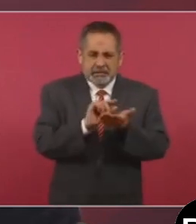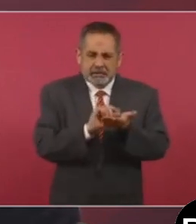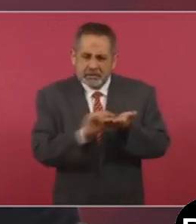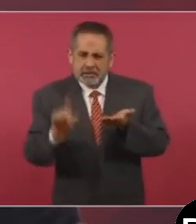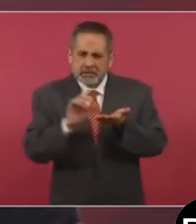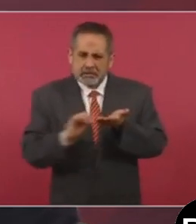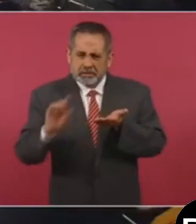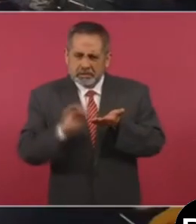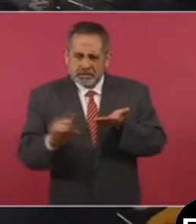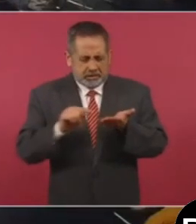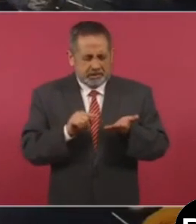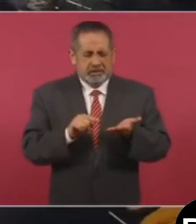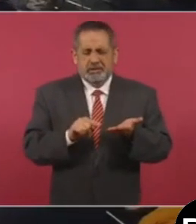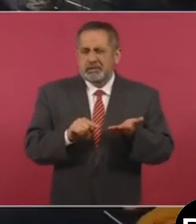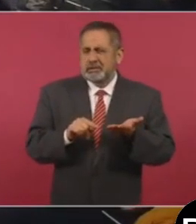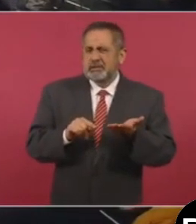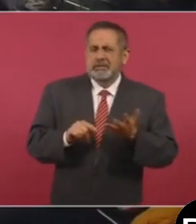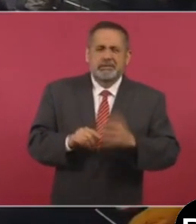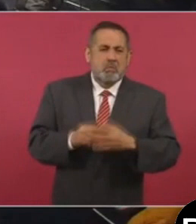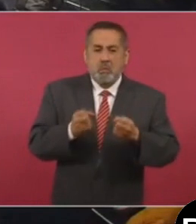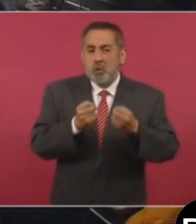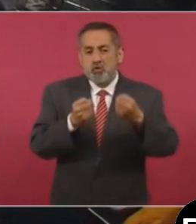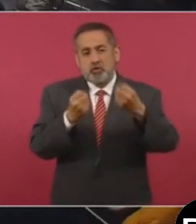pero muchos.